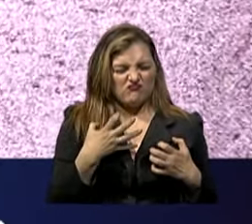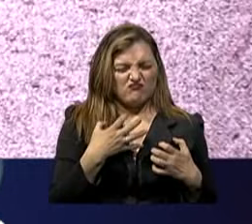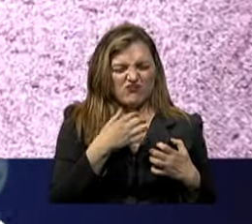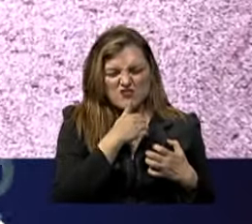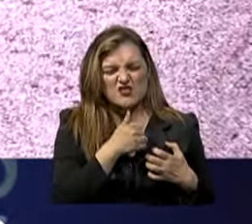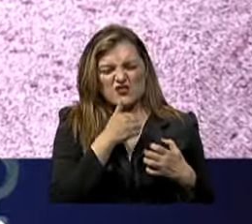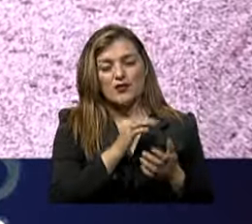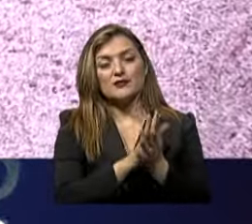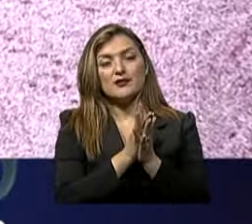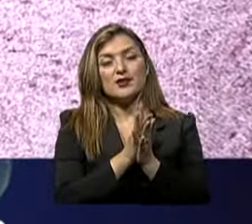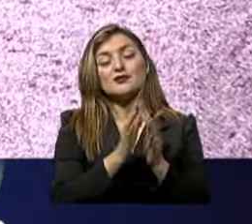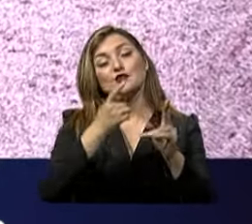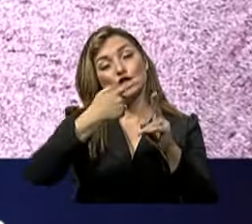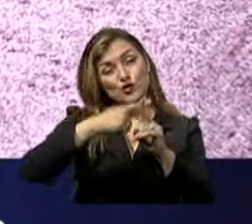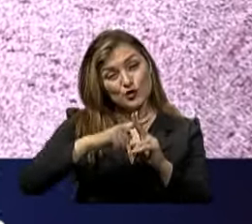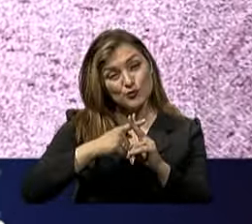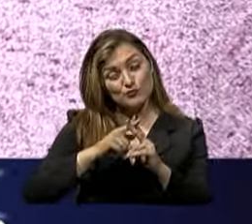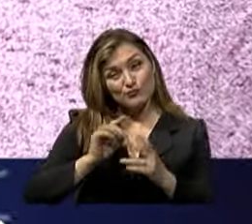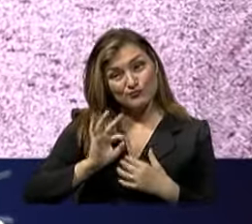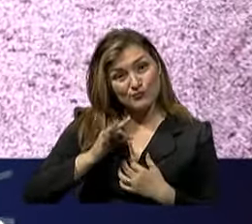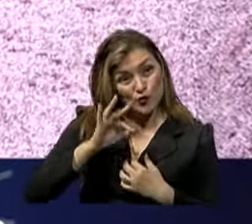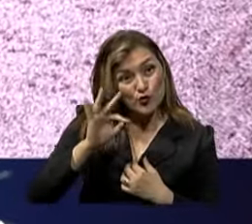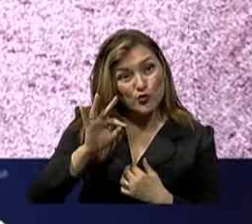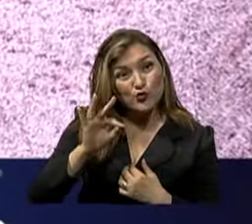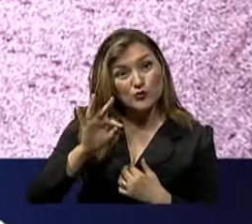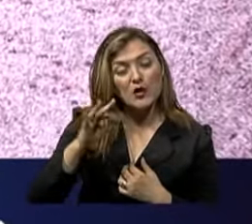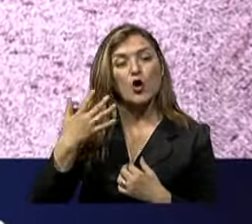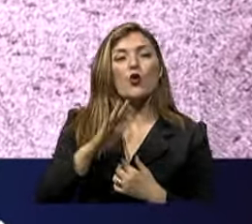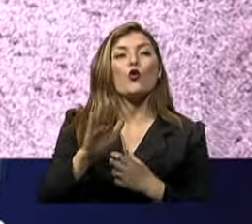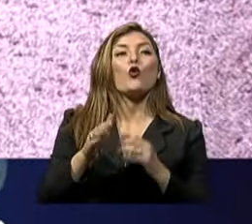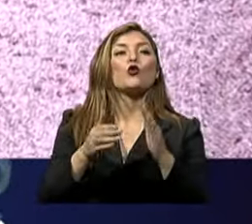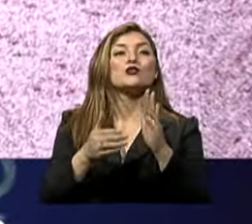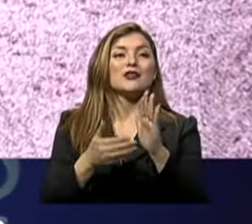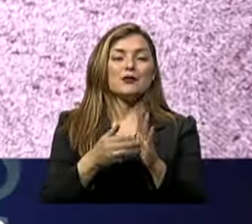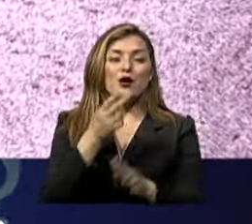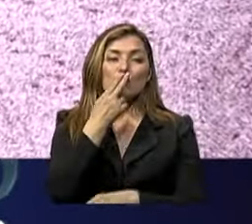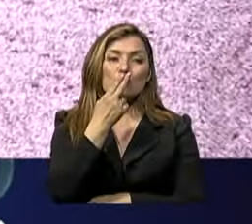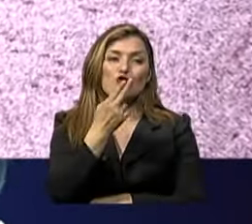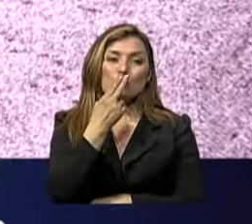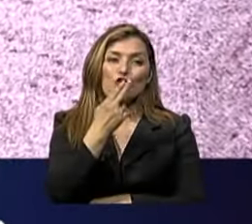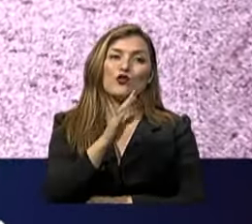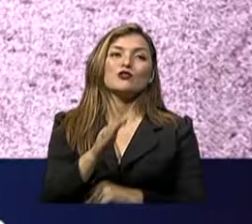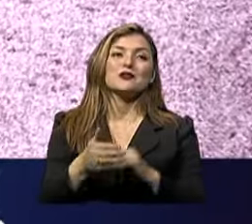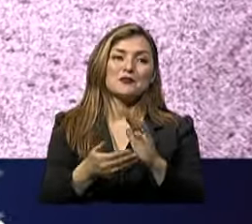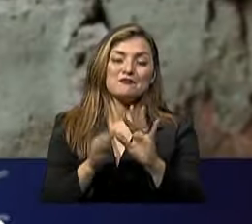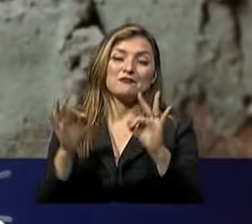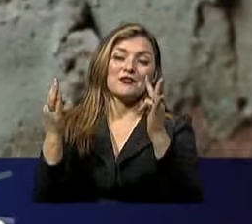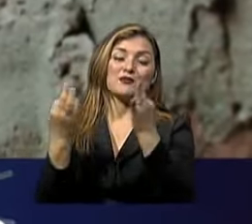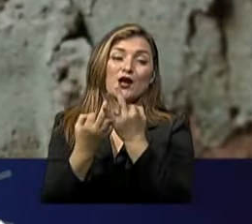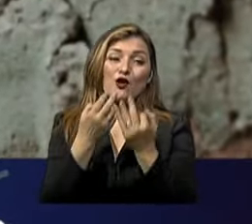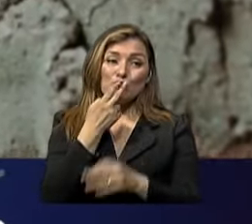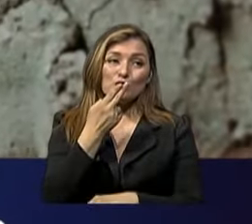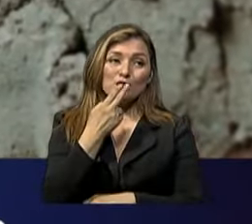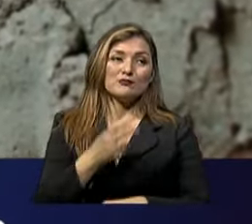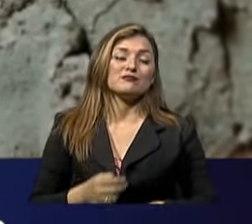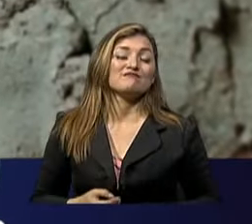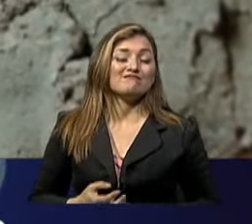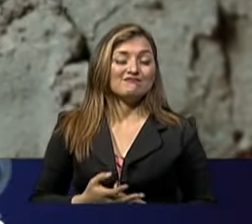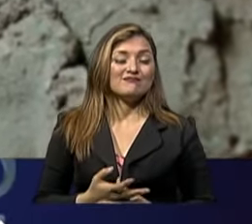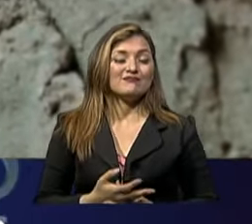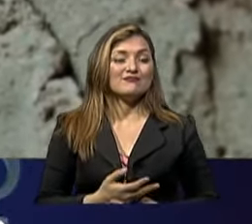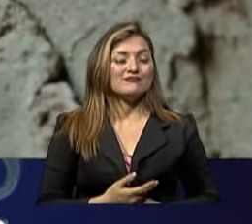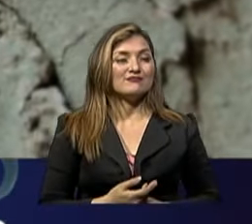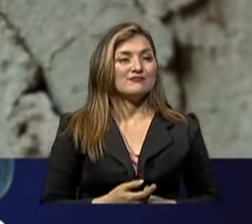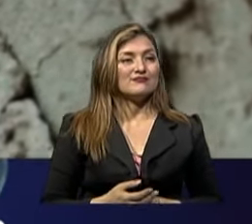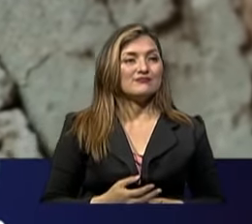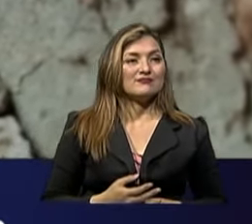pandemia Volví a probar Unas pitadas Con familiares Que fumaban Pues resulta Que esa